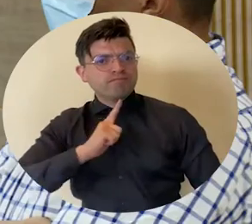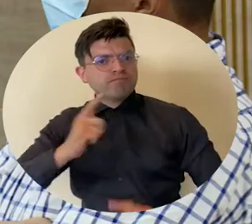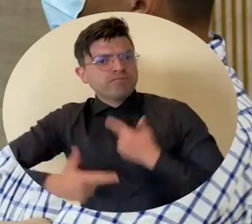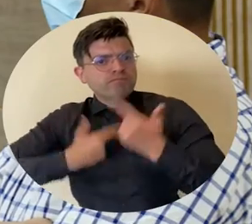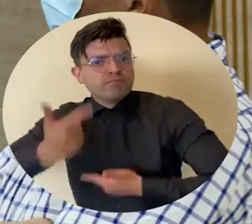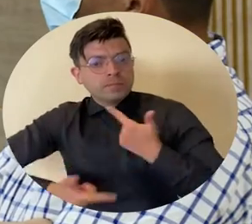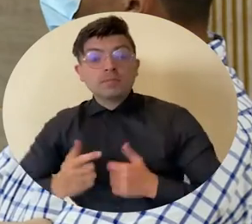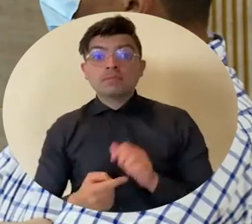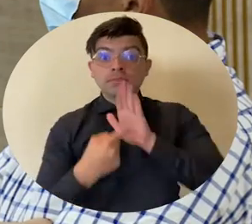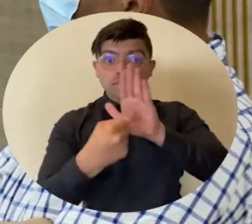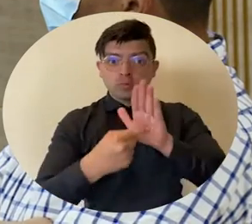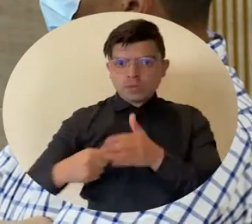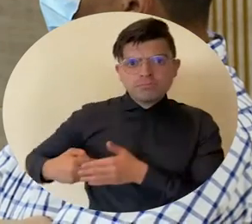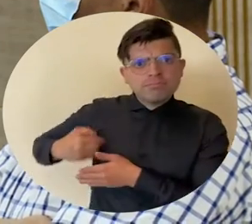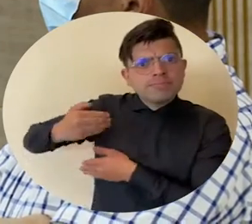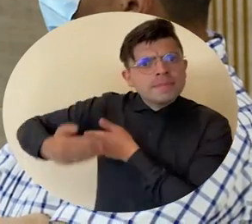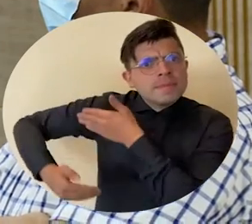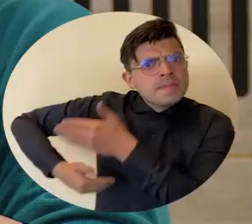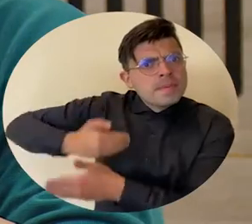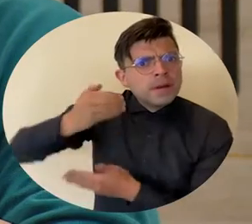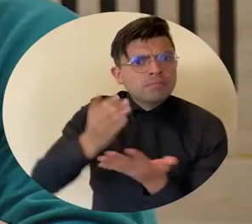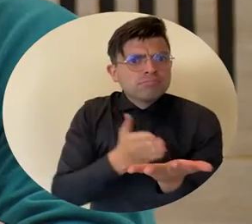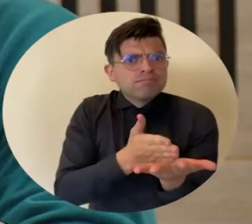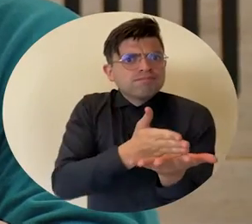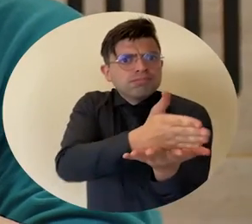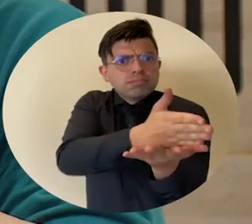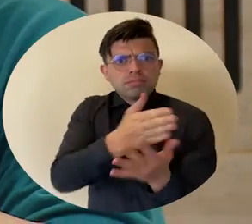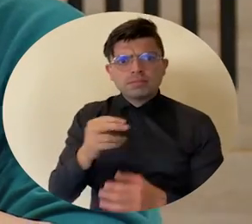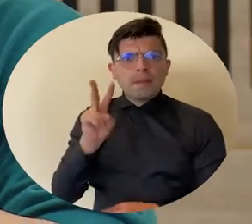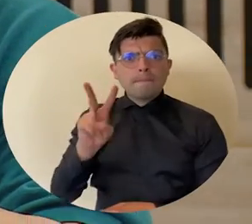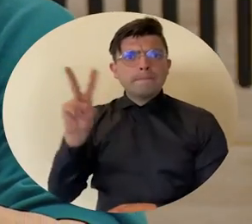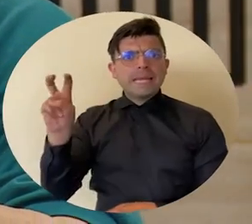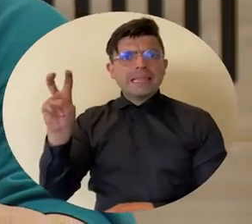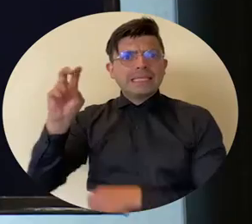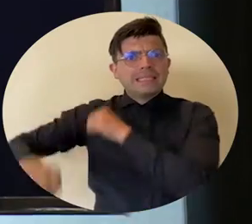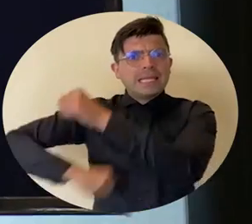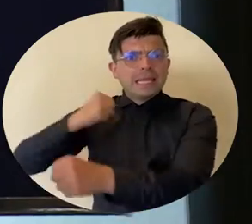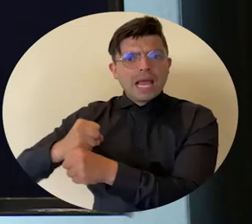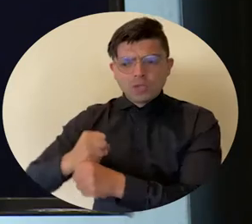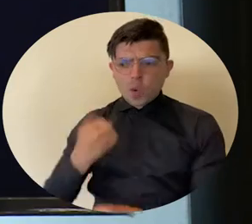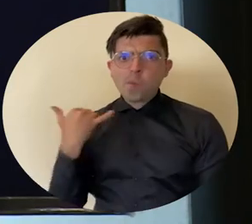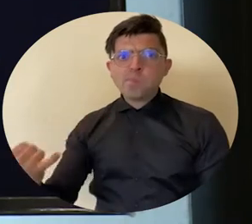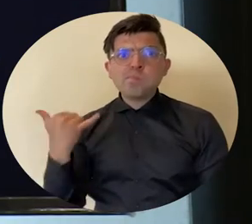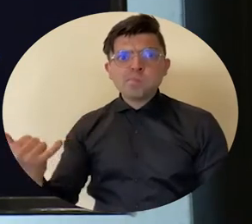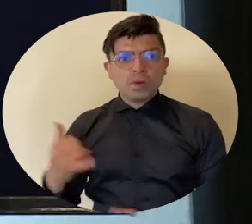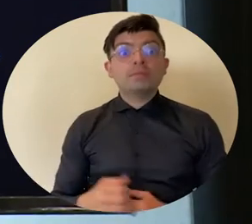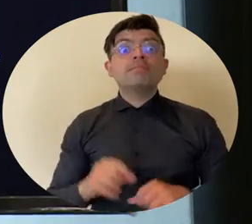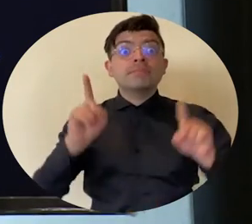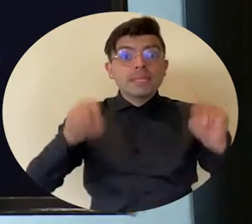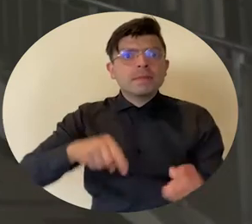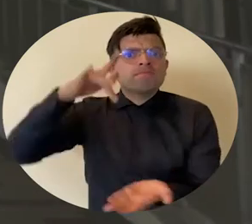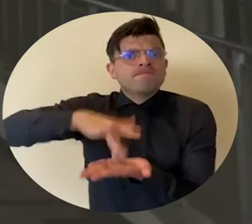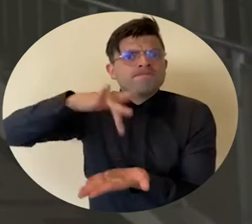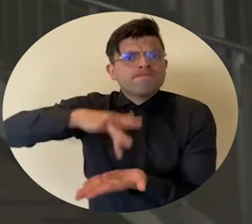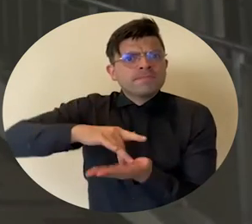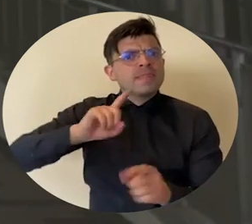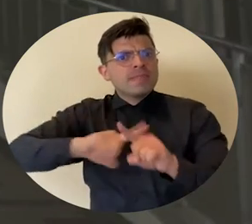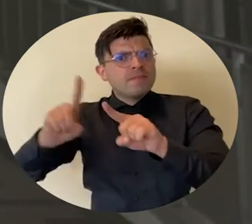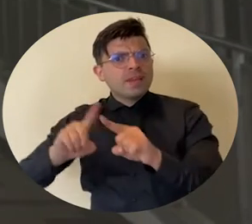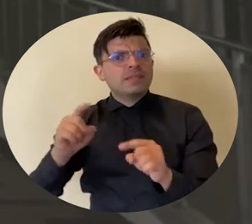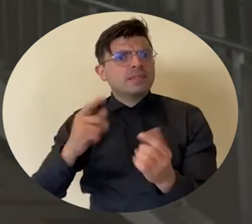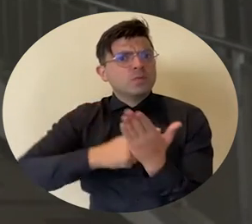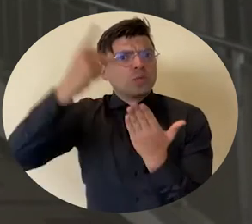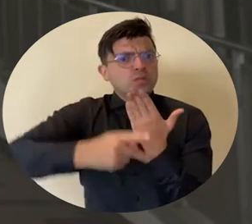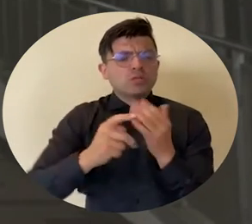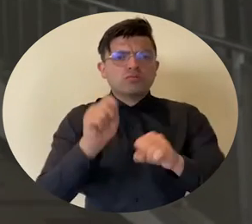liderado, mostrando todo el trasegar que ha tenido este programa durante los 27 años de existencia que ha tenido, pero sobre todo en la participación